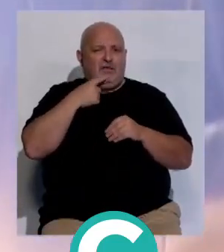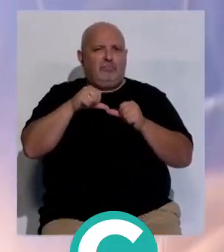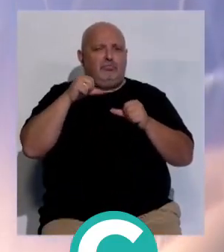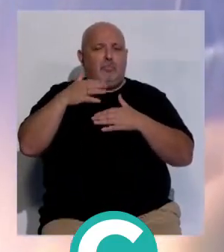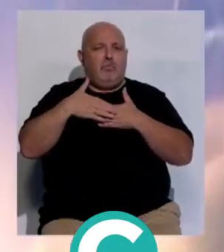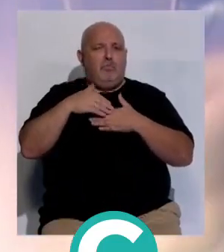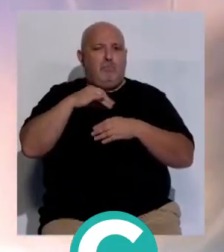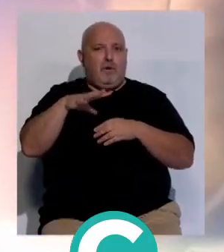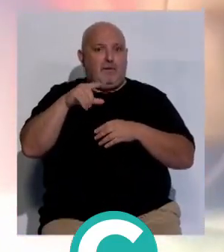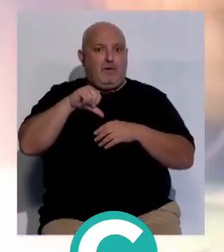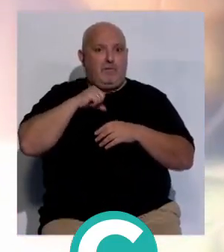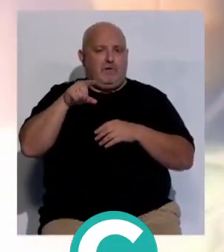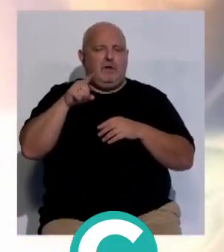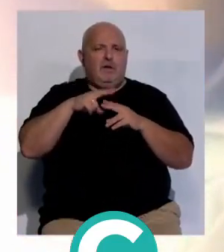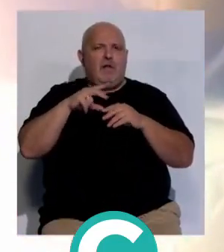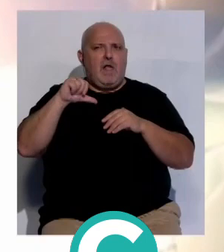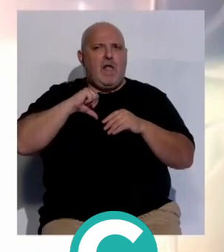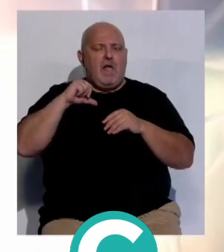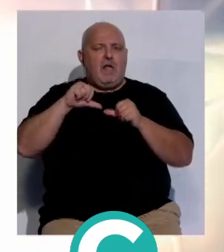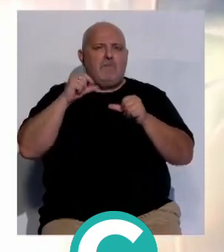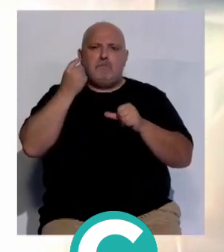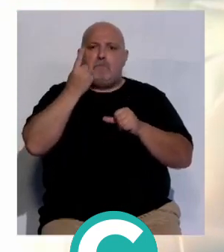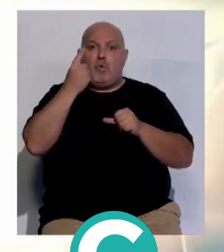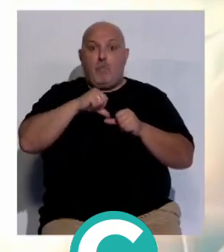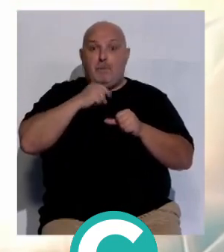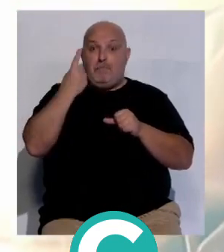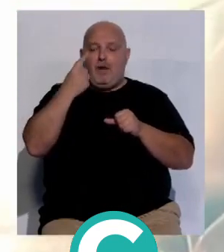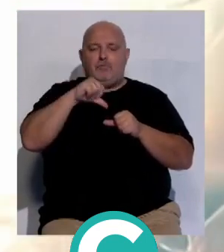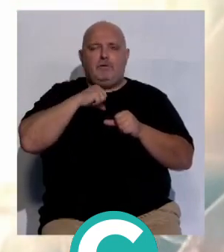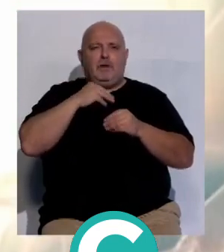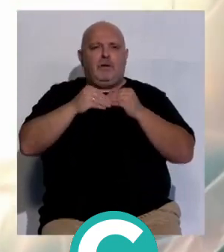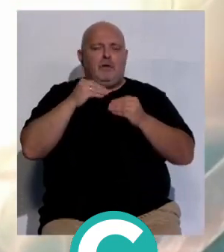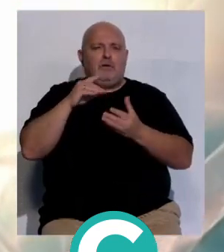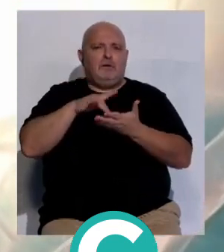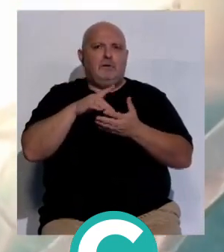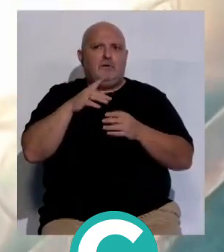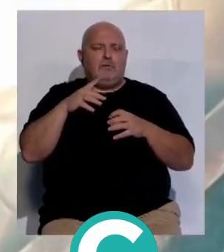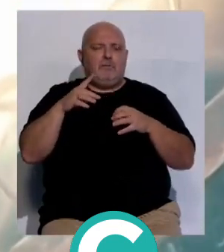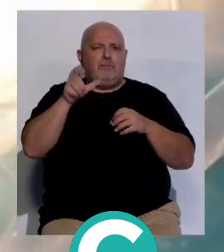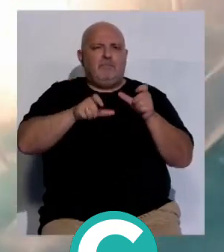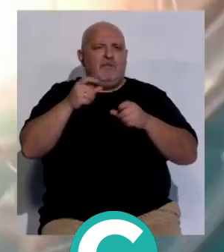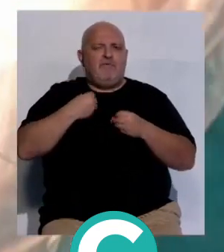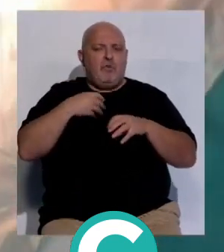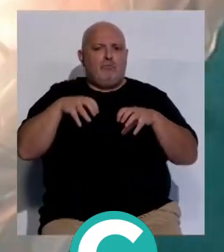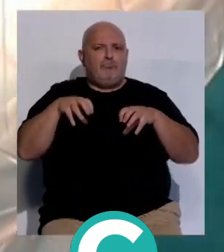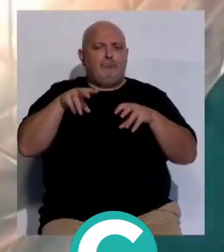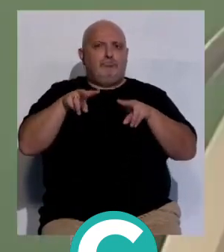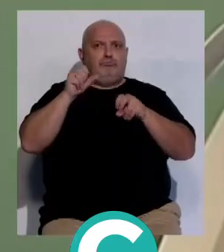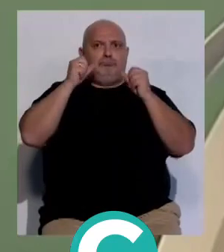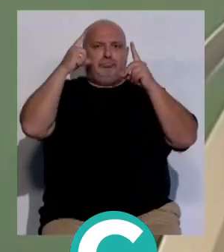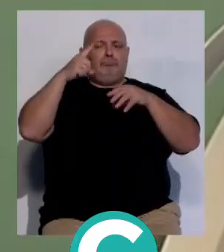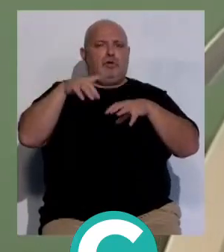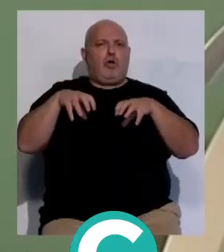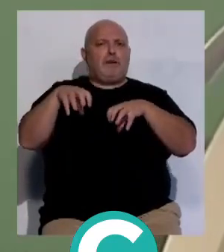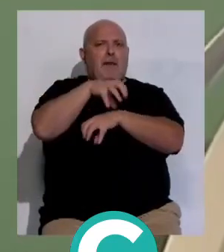del Puerta del Mar en este campo como el título que ostenta al ser el primer hospital en realizar un trasplante renal en paciente vivo o la capacidad para